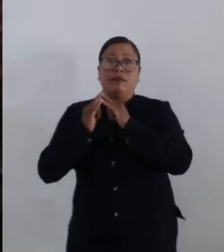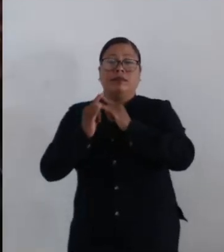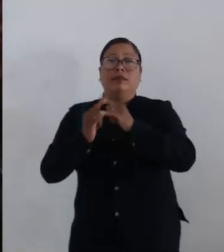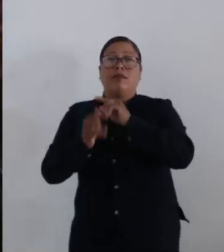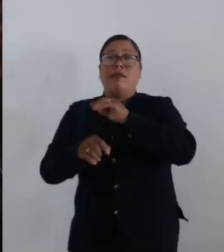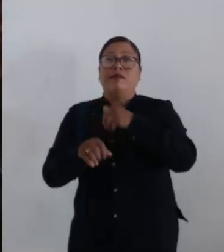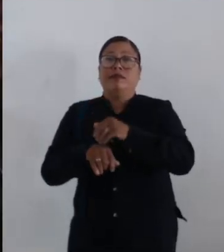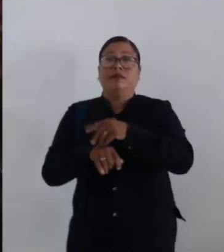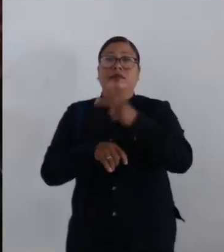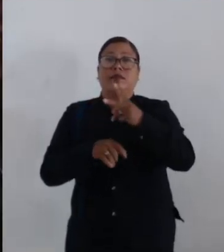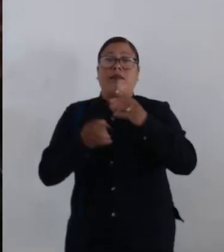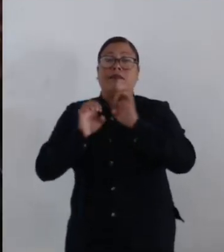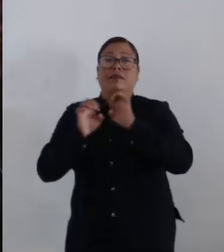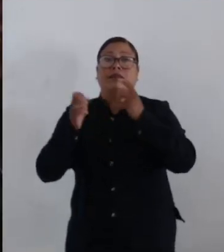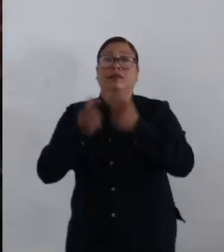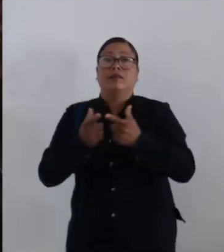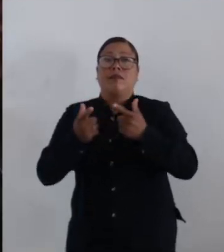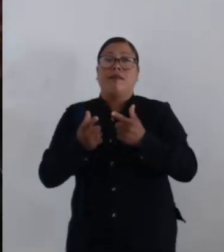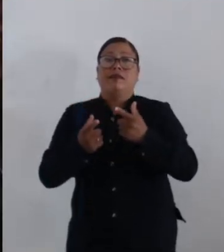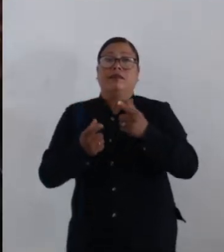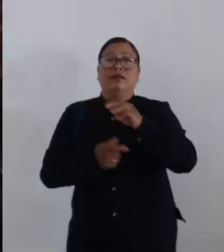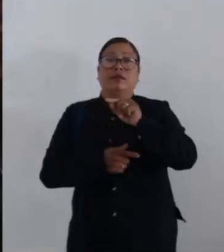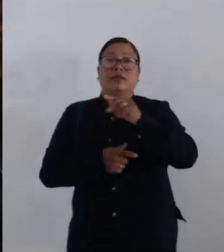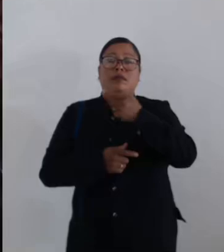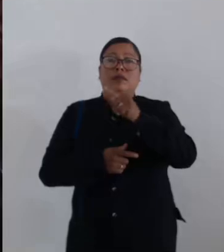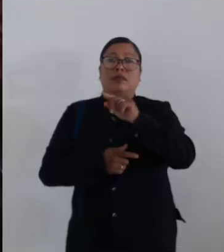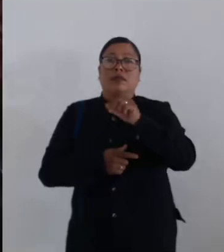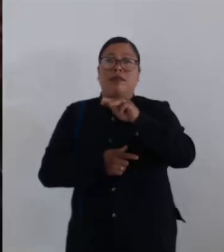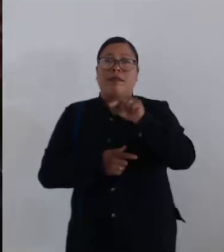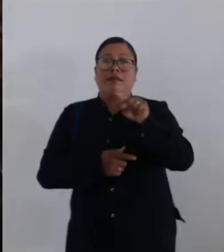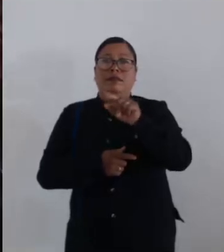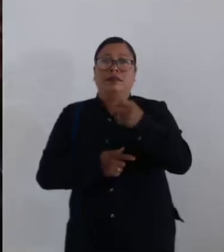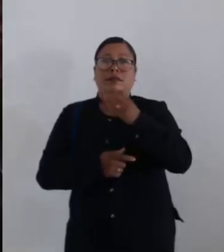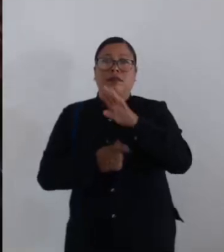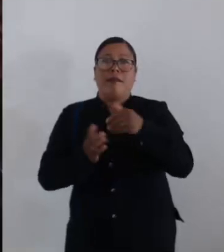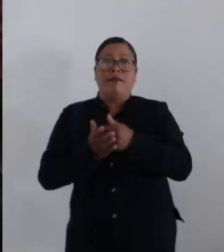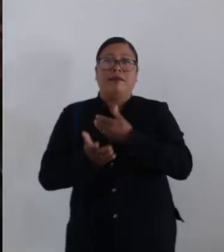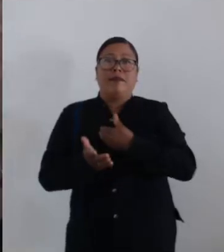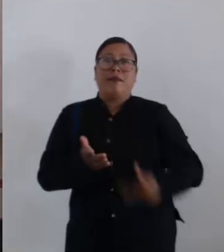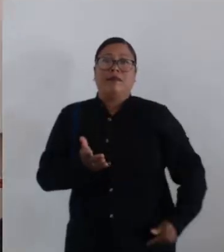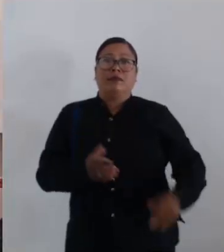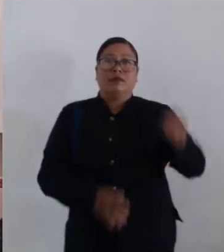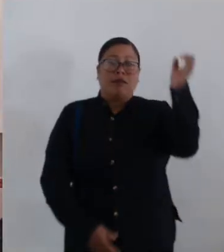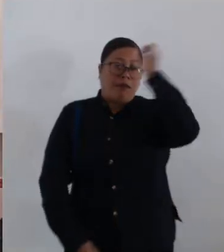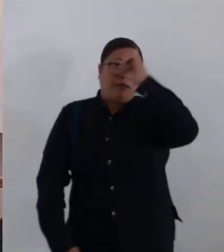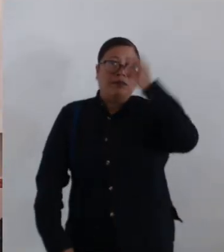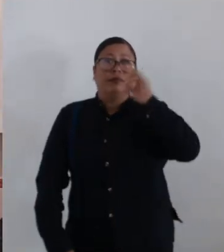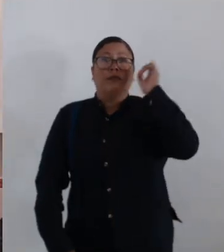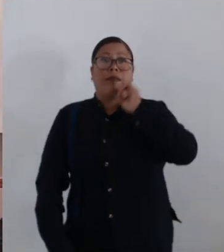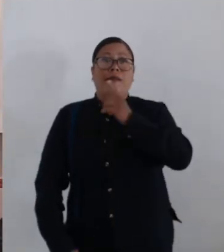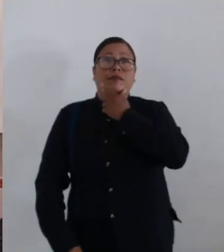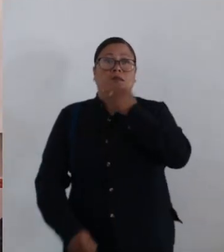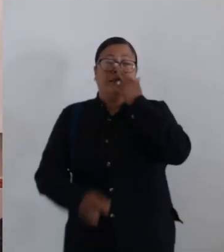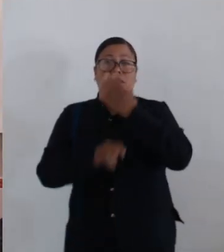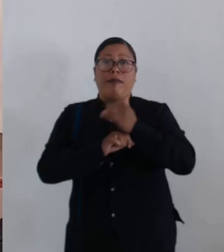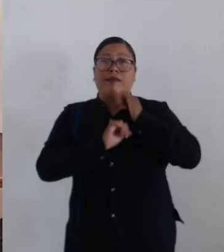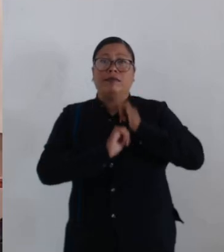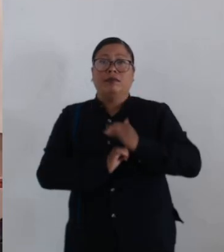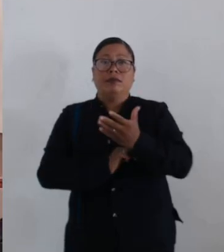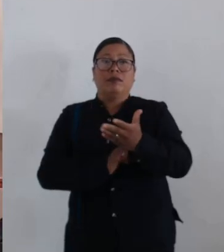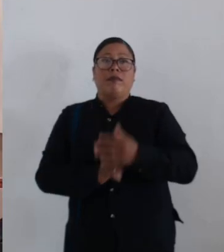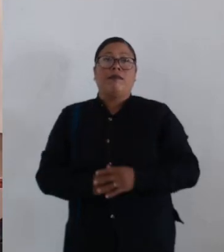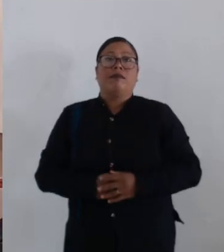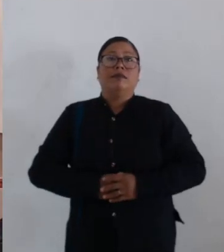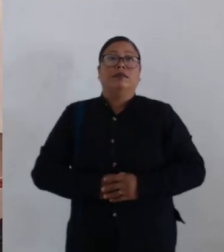sector 2 del Mercado de Abasto, Margarita Maza de Juárez. Es cuanto, señor presidente, está a su consideración y de las